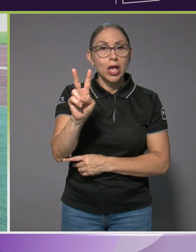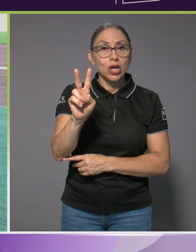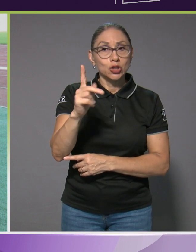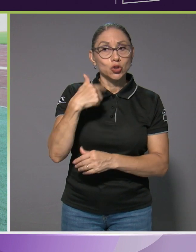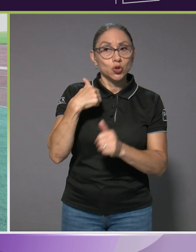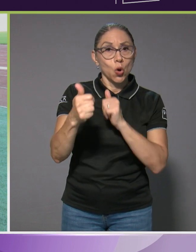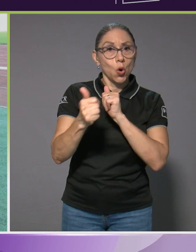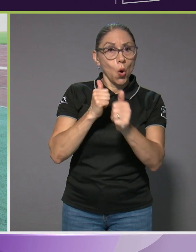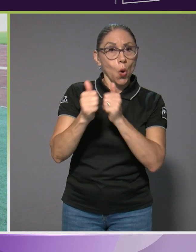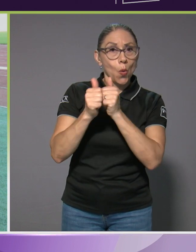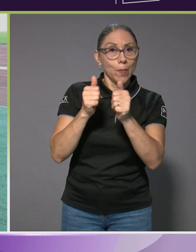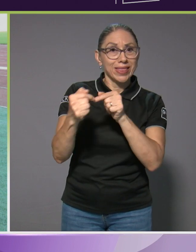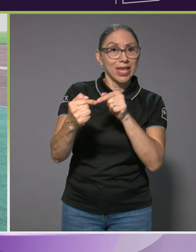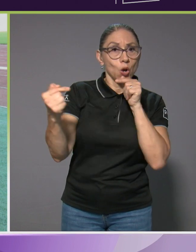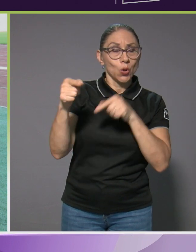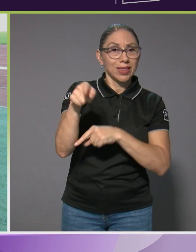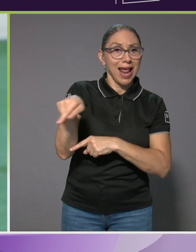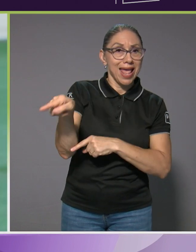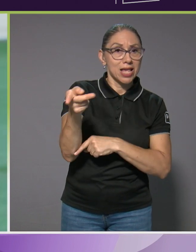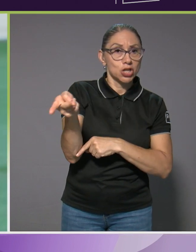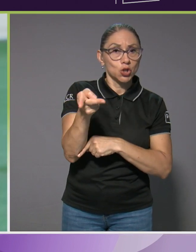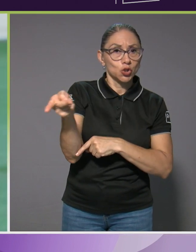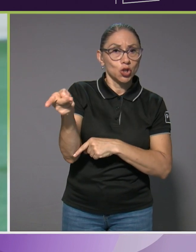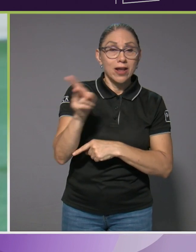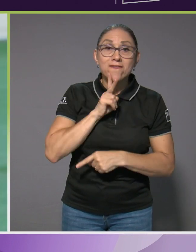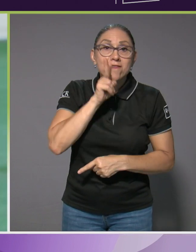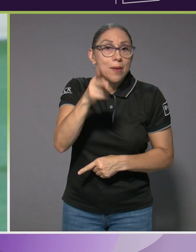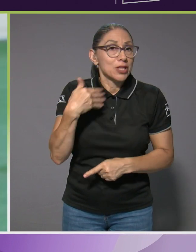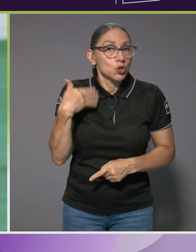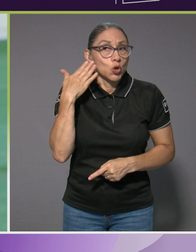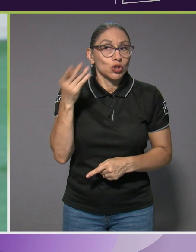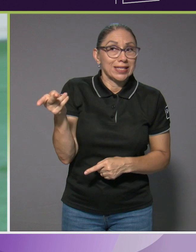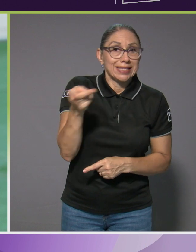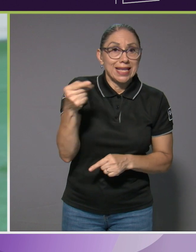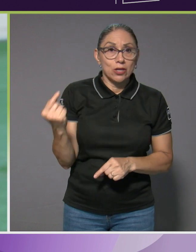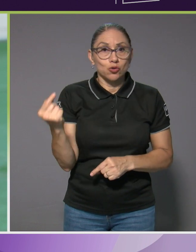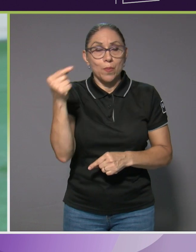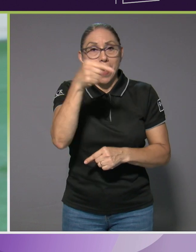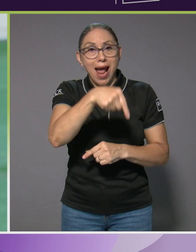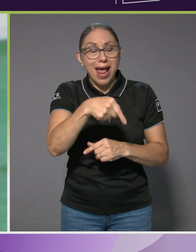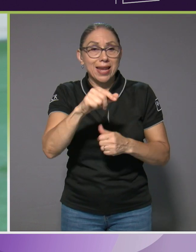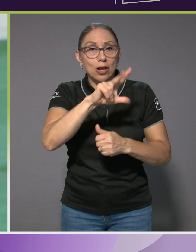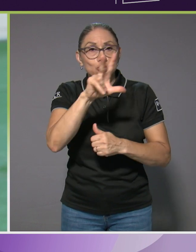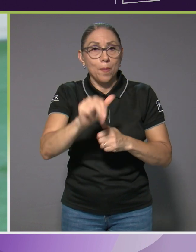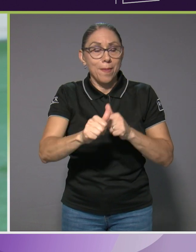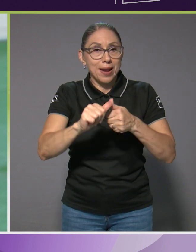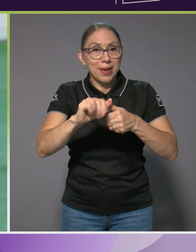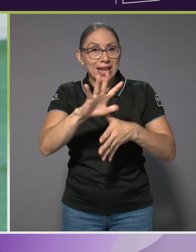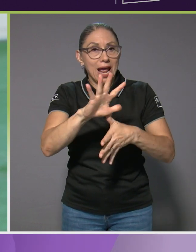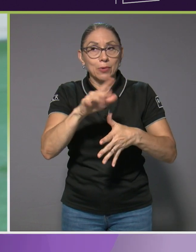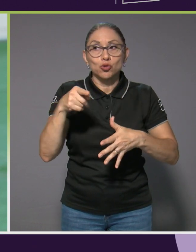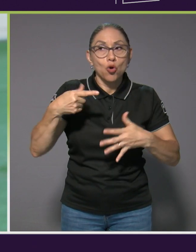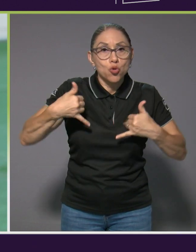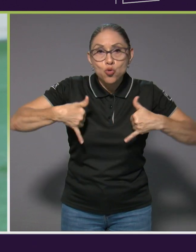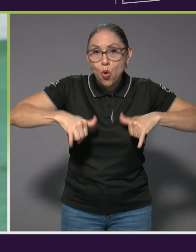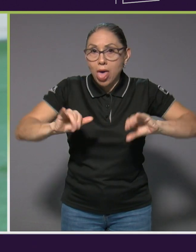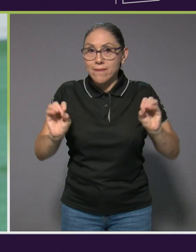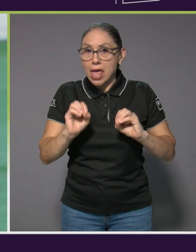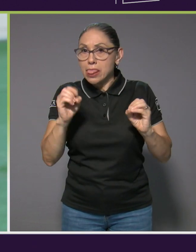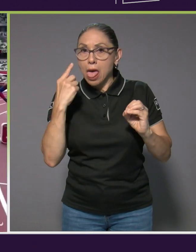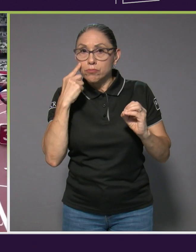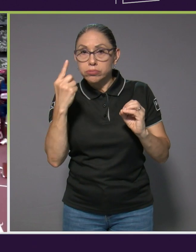ellos, realmente no sé si van a estar en los Panamericanos porque todavía no han sacado la lista, entonces